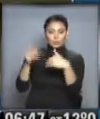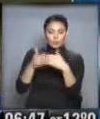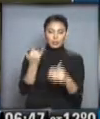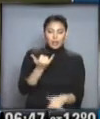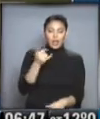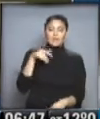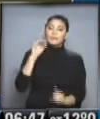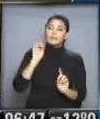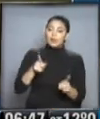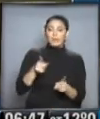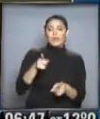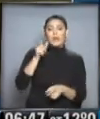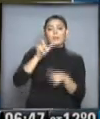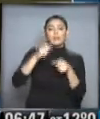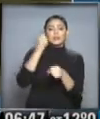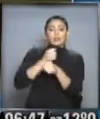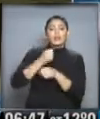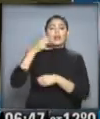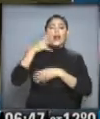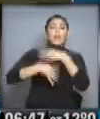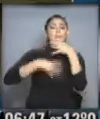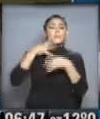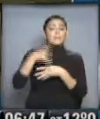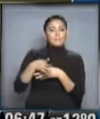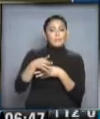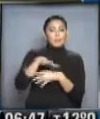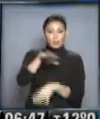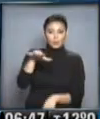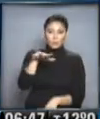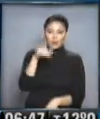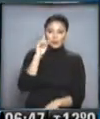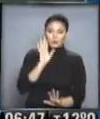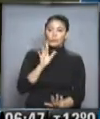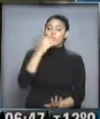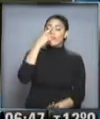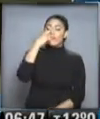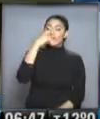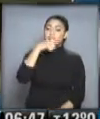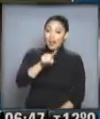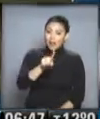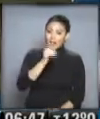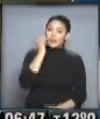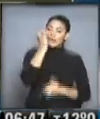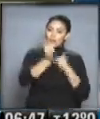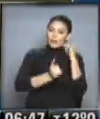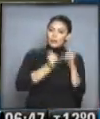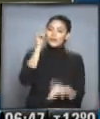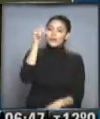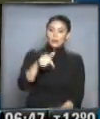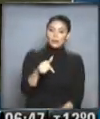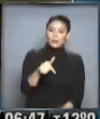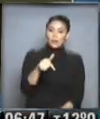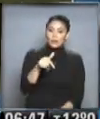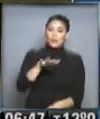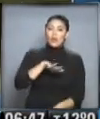ahí entonces también movimiento de máquinas trabajando en el sector. Y vamos a finalizar la recorrida de hoy en